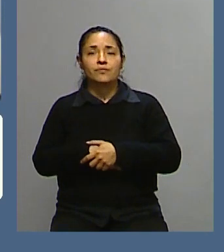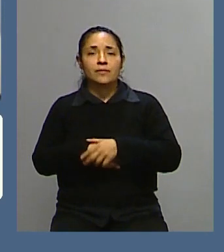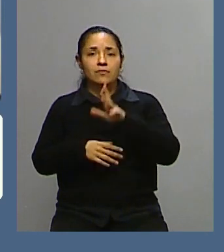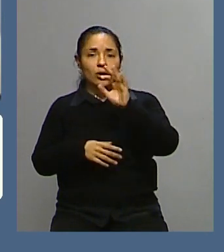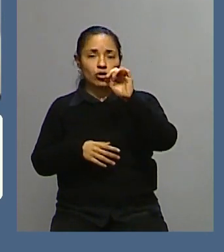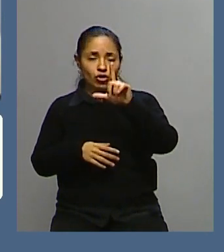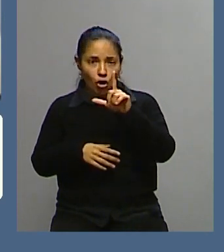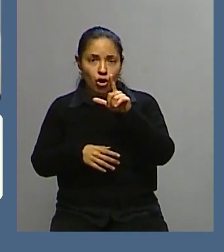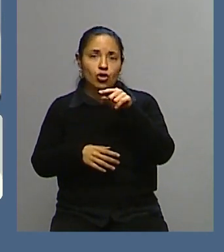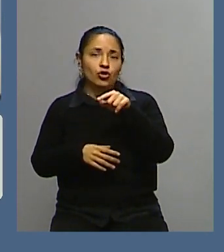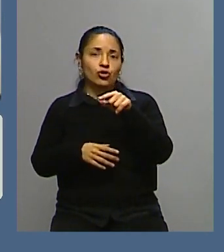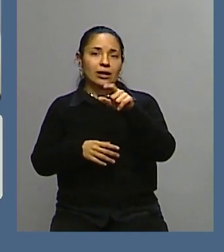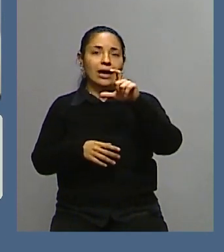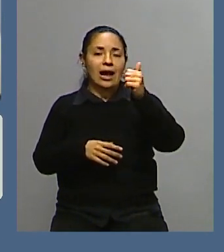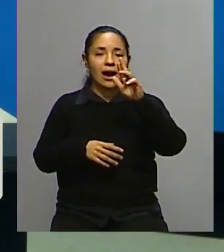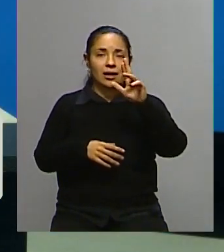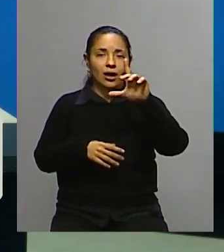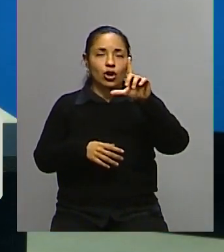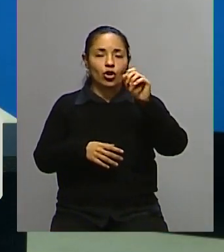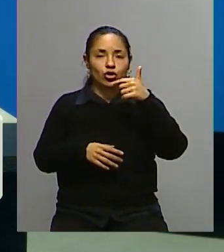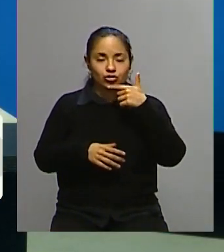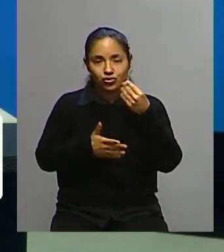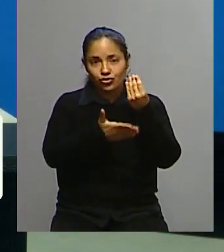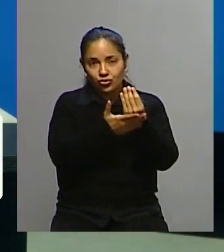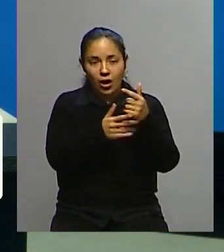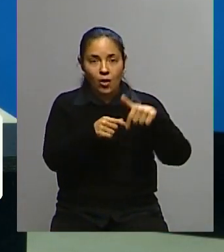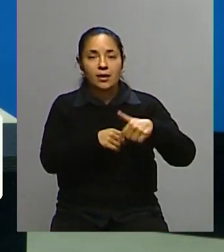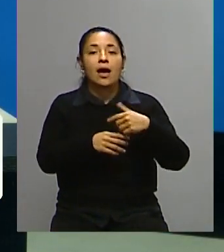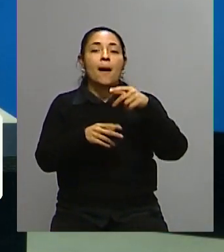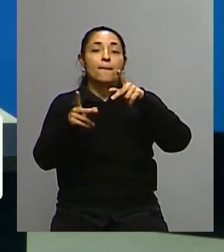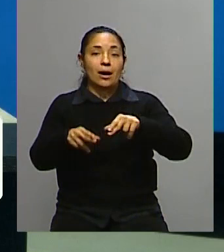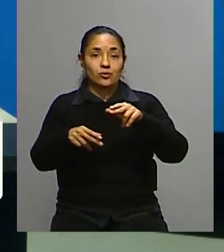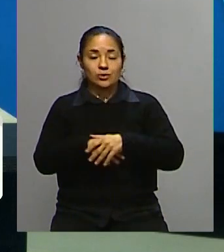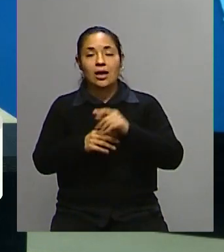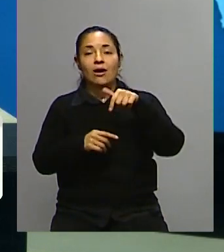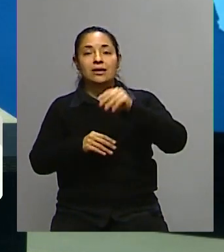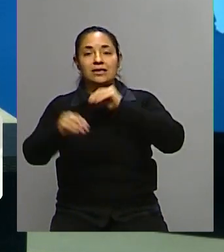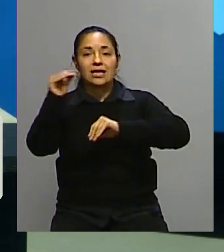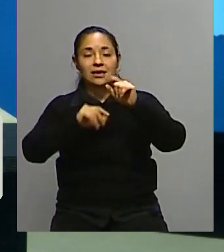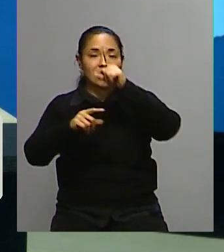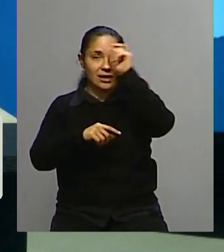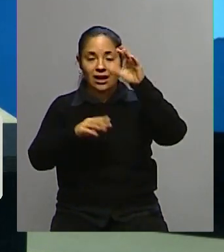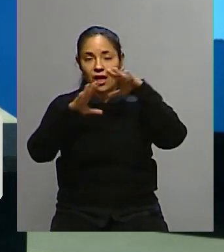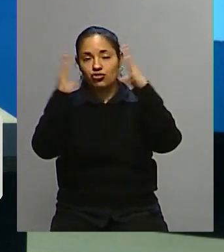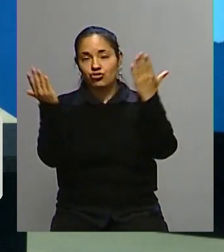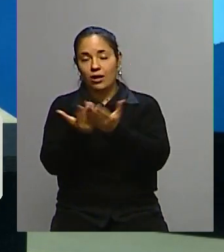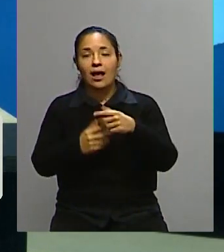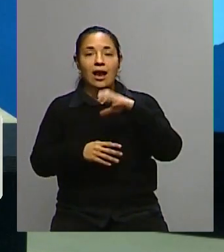de Carlos en este caso. Pero lo vamos a hacer después de la pausa. Estamos en Chate Internacional en el 30 de la TDA.